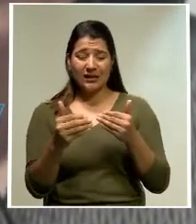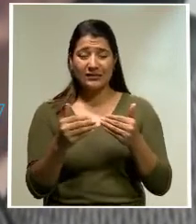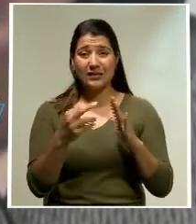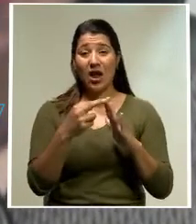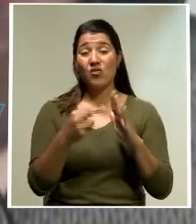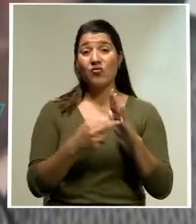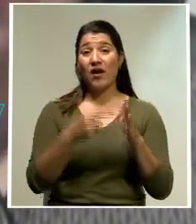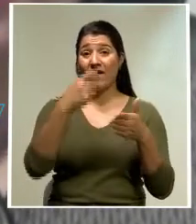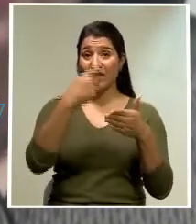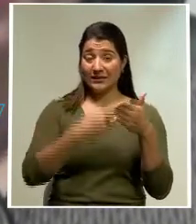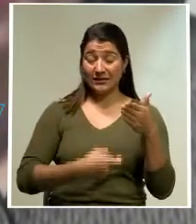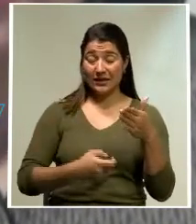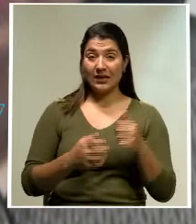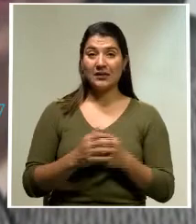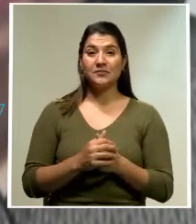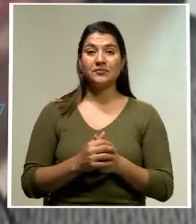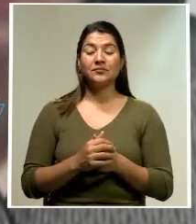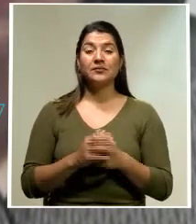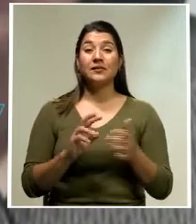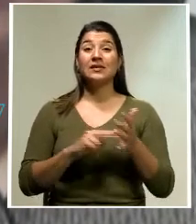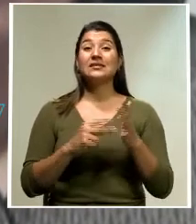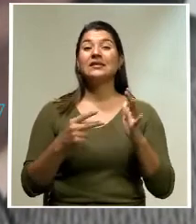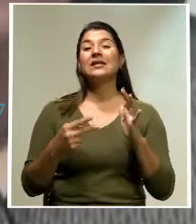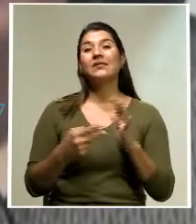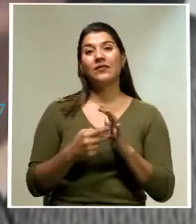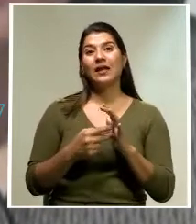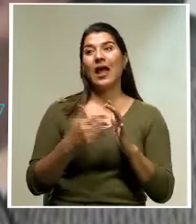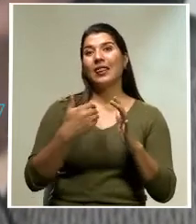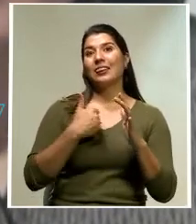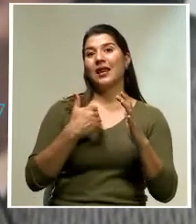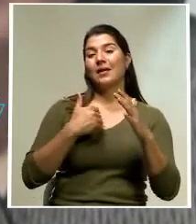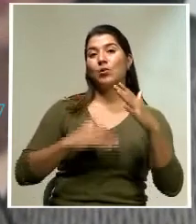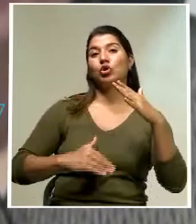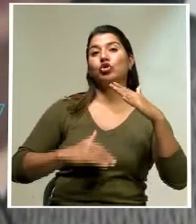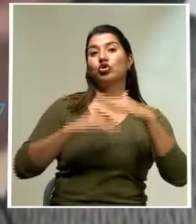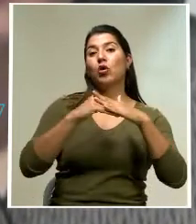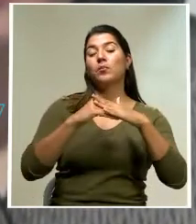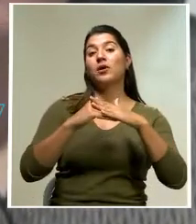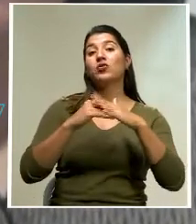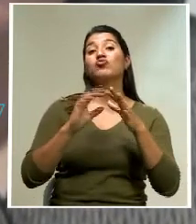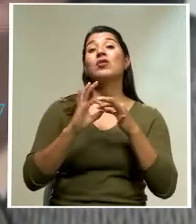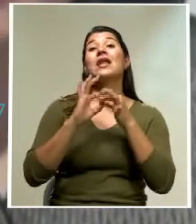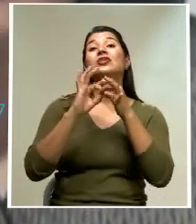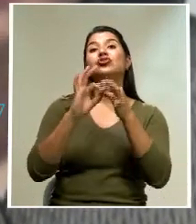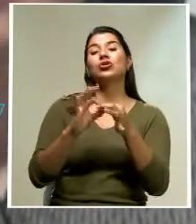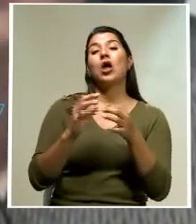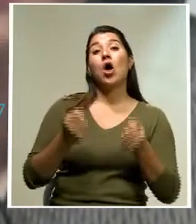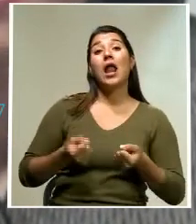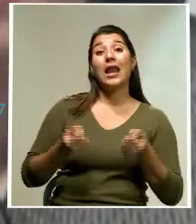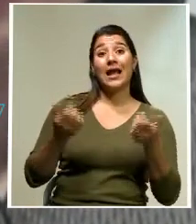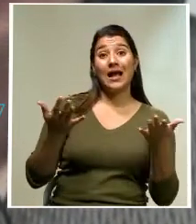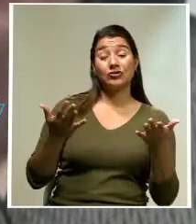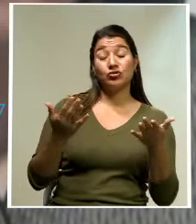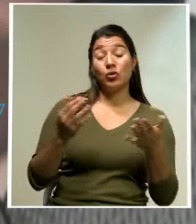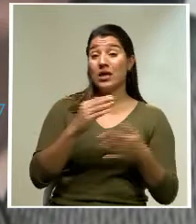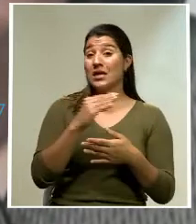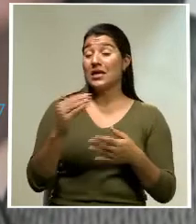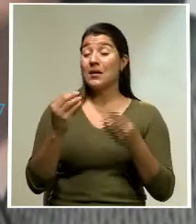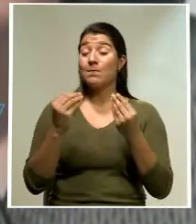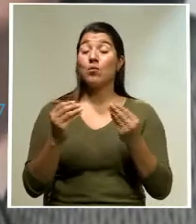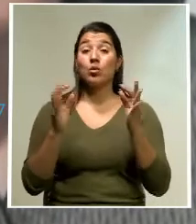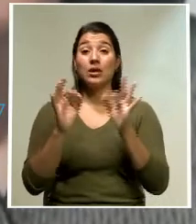un, digamos, un tope a lo que es el crecimiento del gasto total y es súper